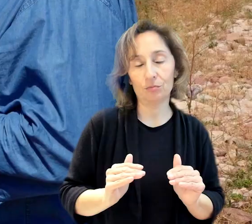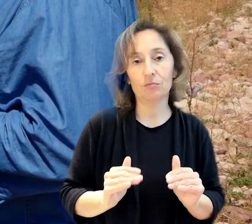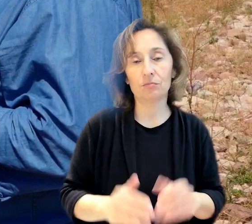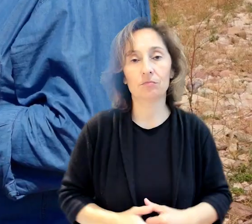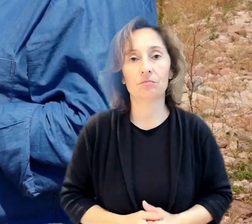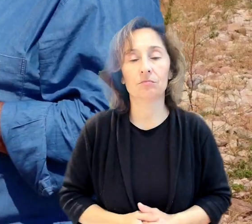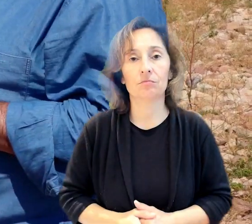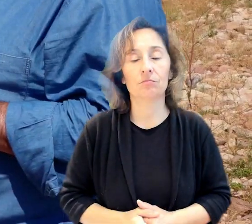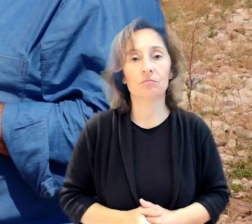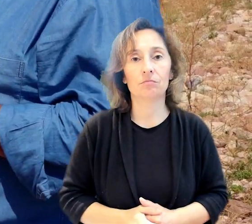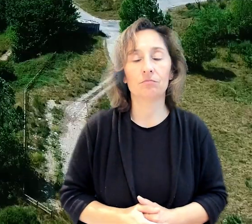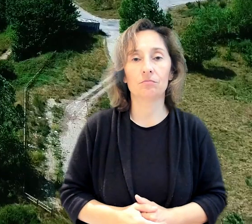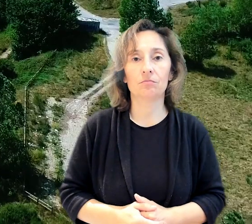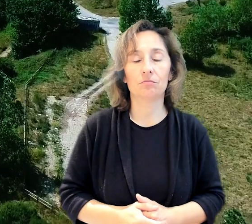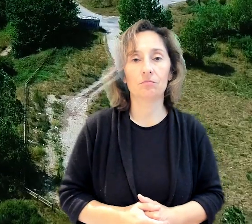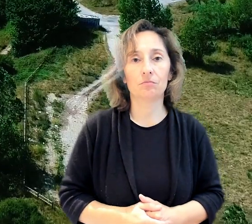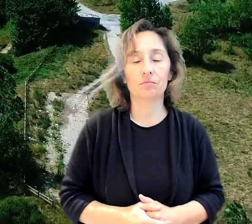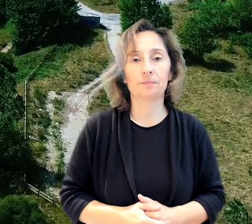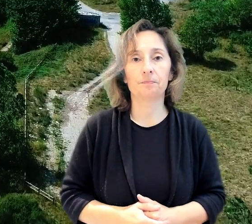se va a reducir notablemente.